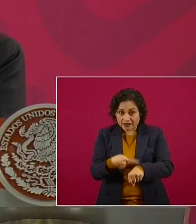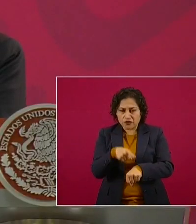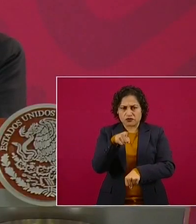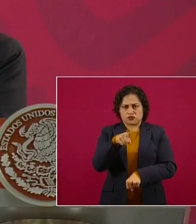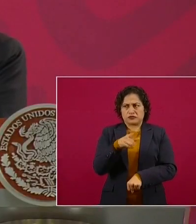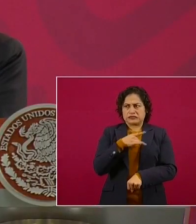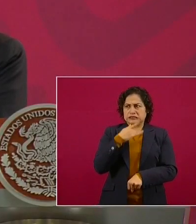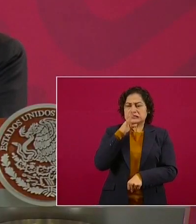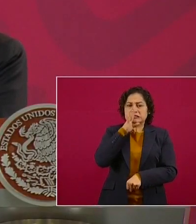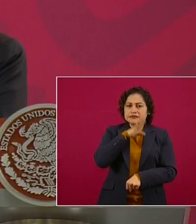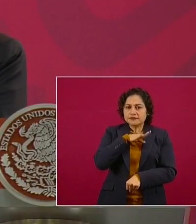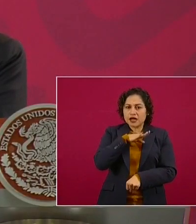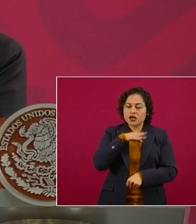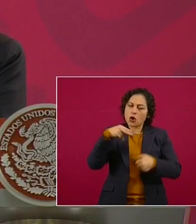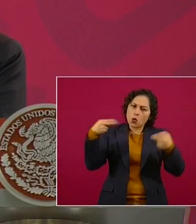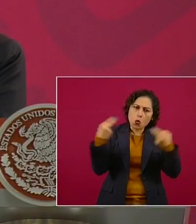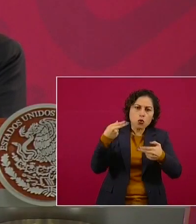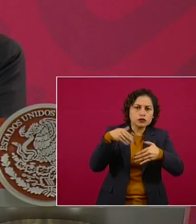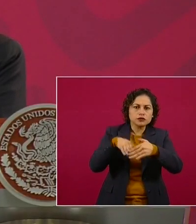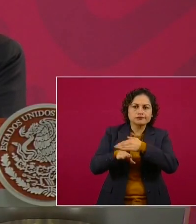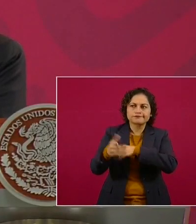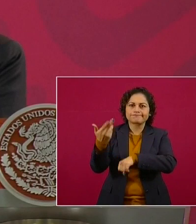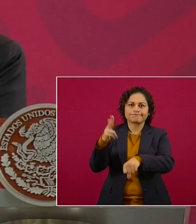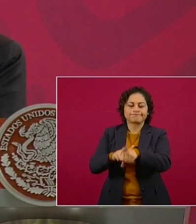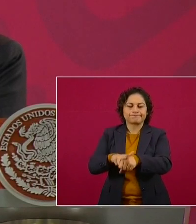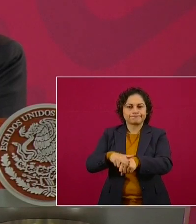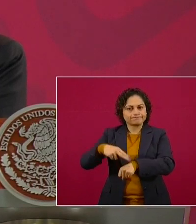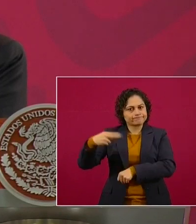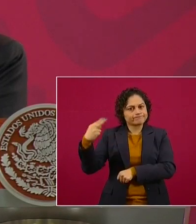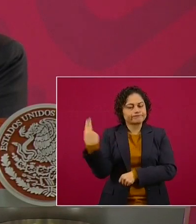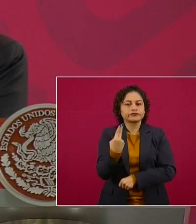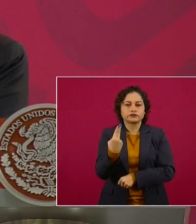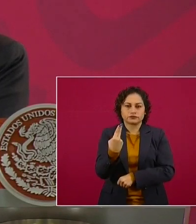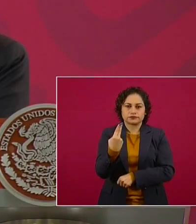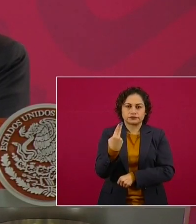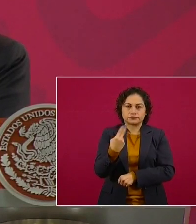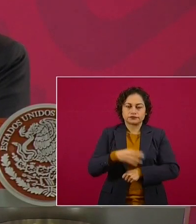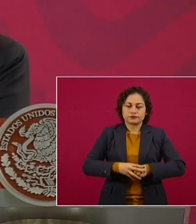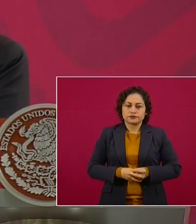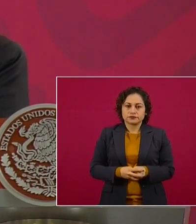el llegar pronto al hospital.